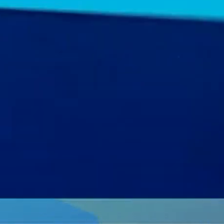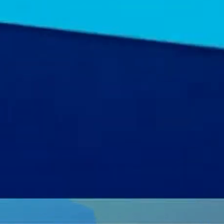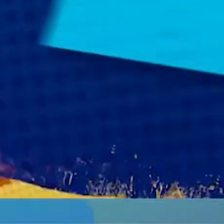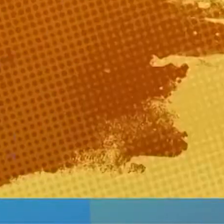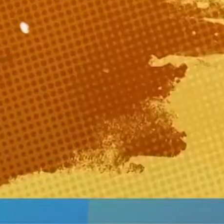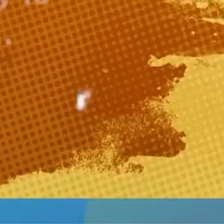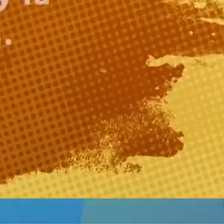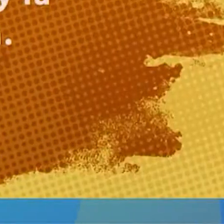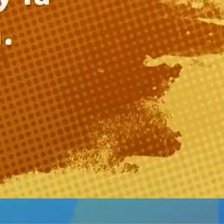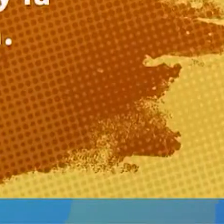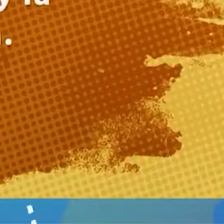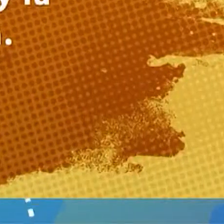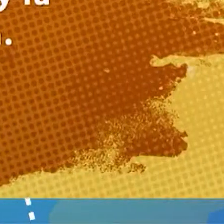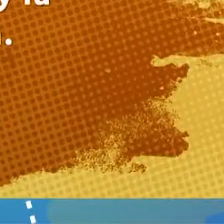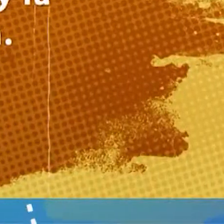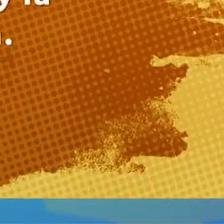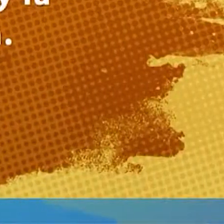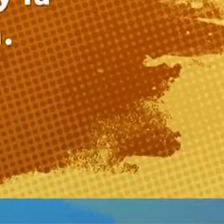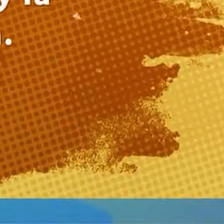¿Sabías que...?